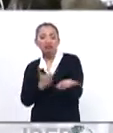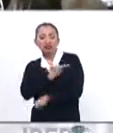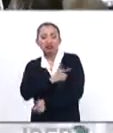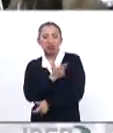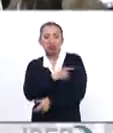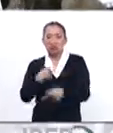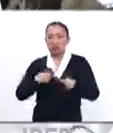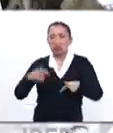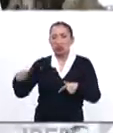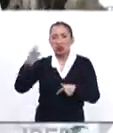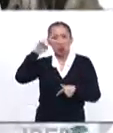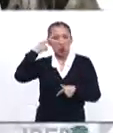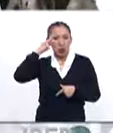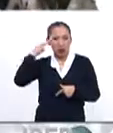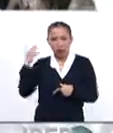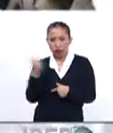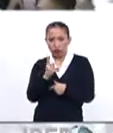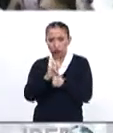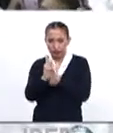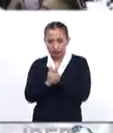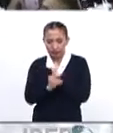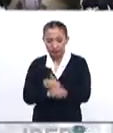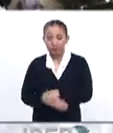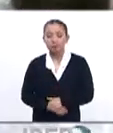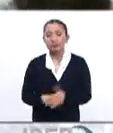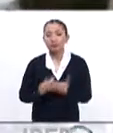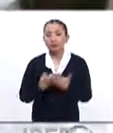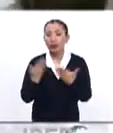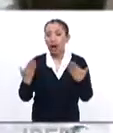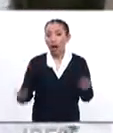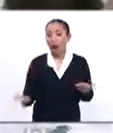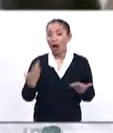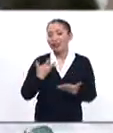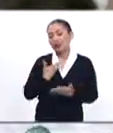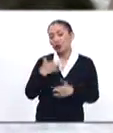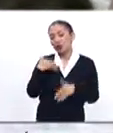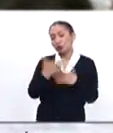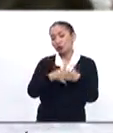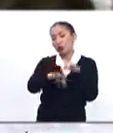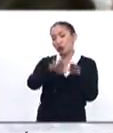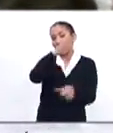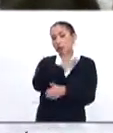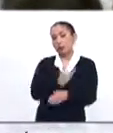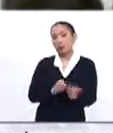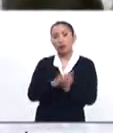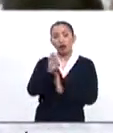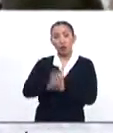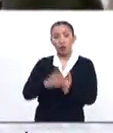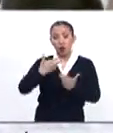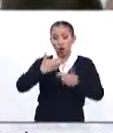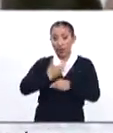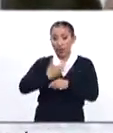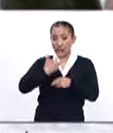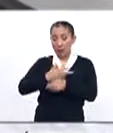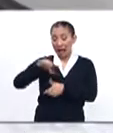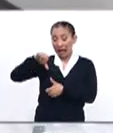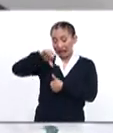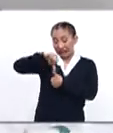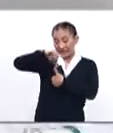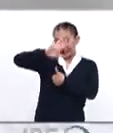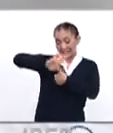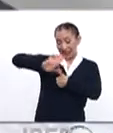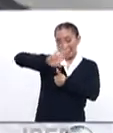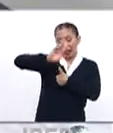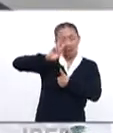ciudadano en ambos países. Ahora, tenemos elecciones importantes, por ejemplo, en Guatemala. Centroamérica es